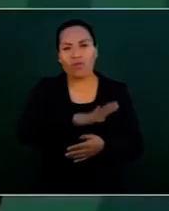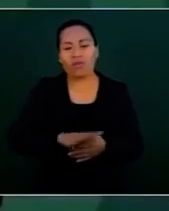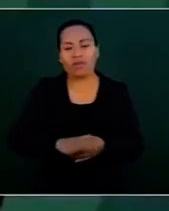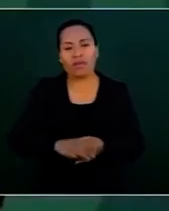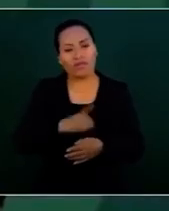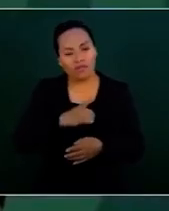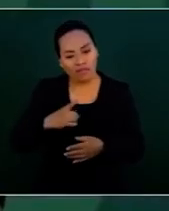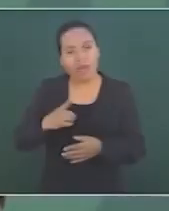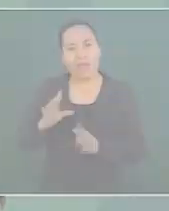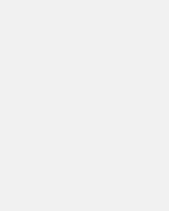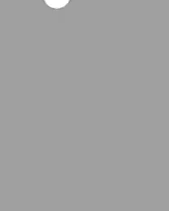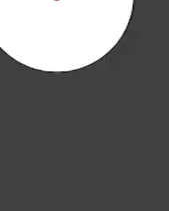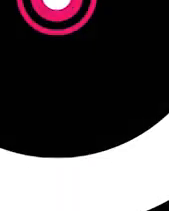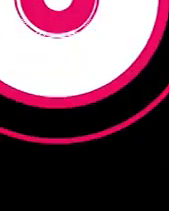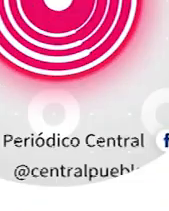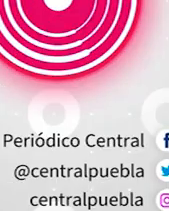que vacunarnos.